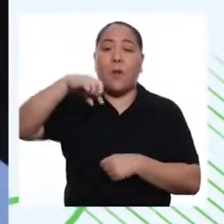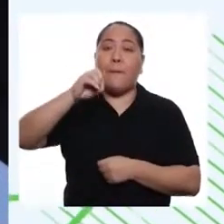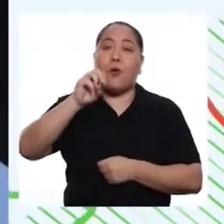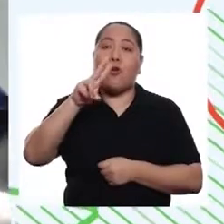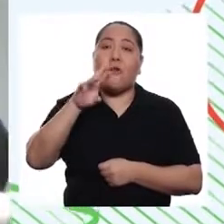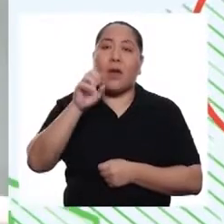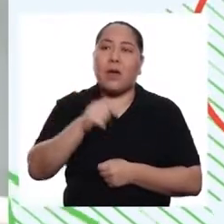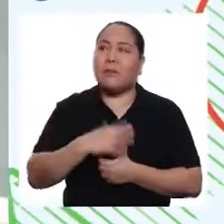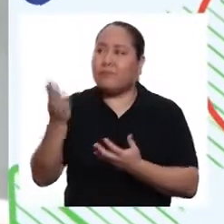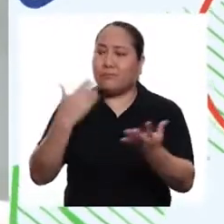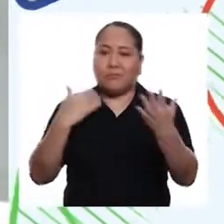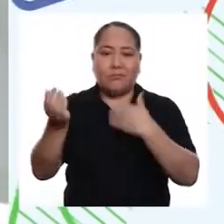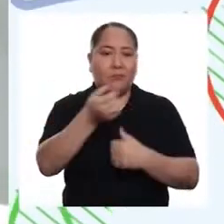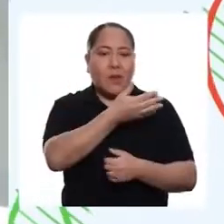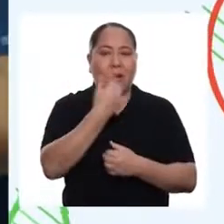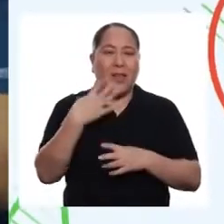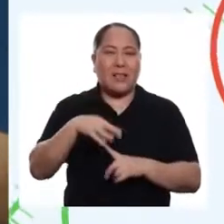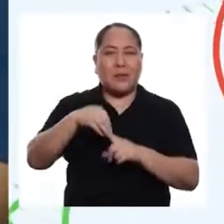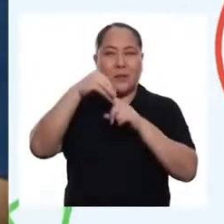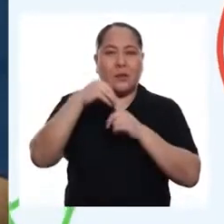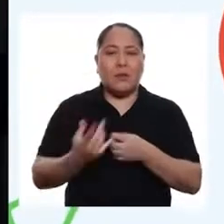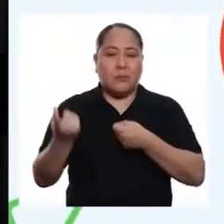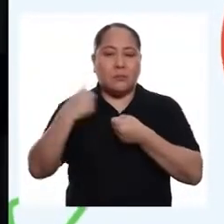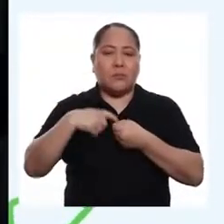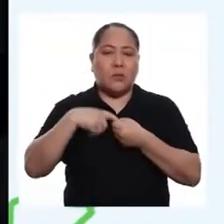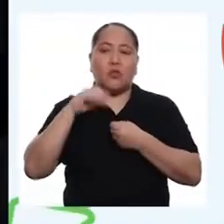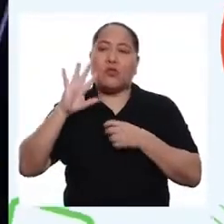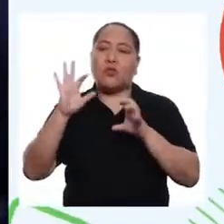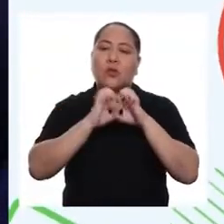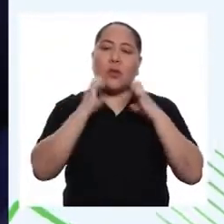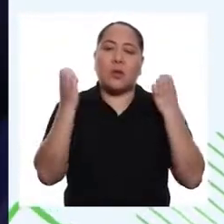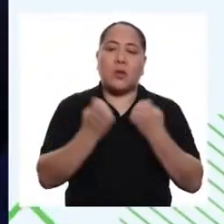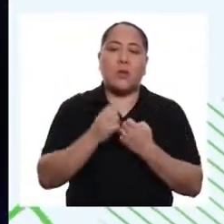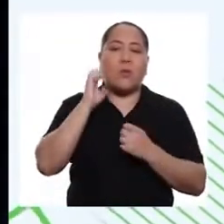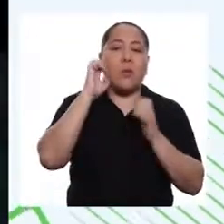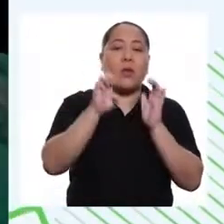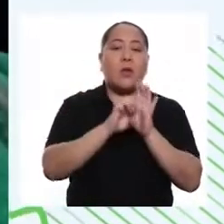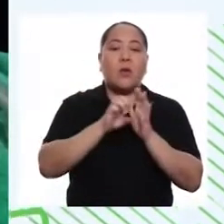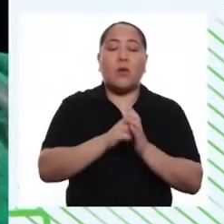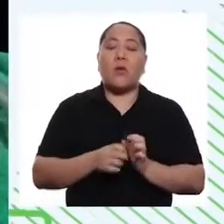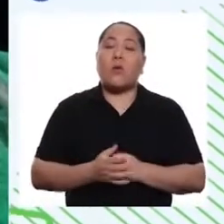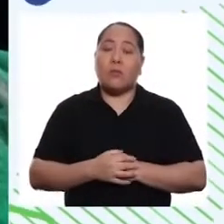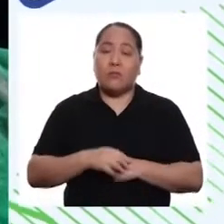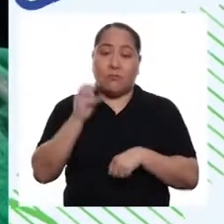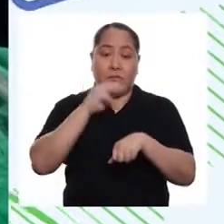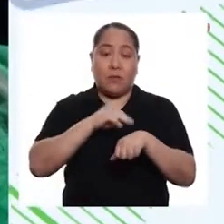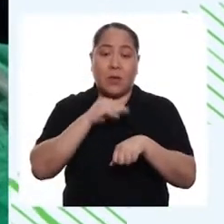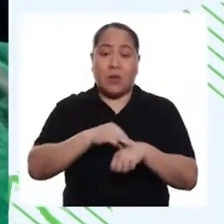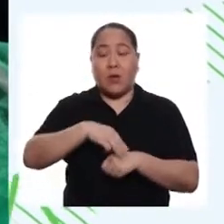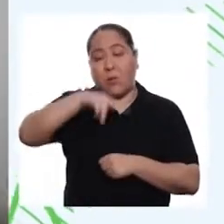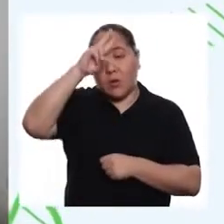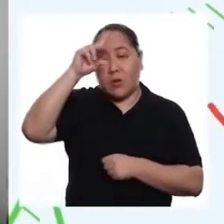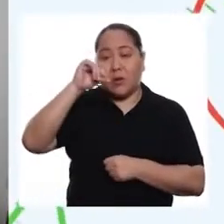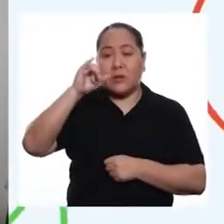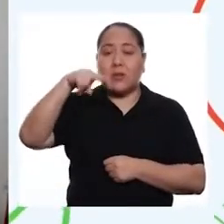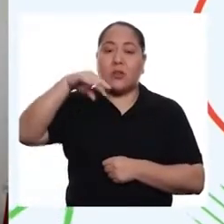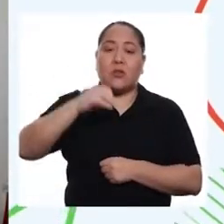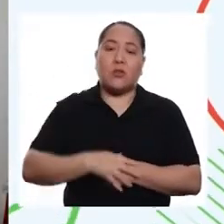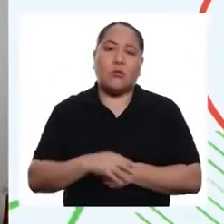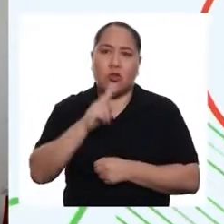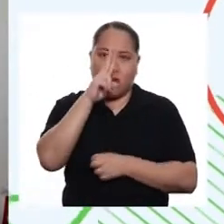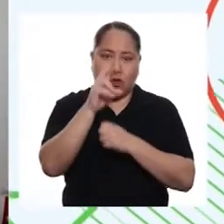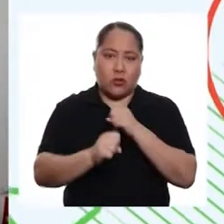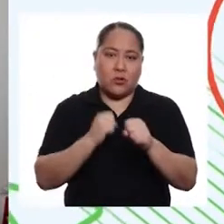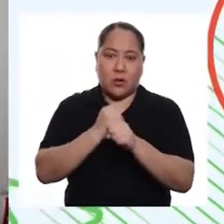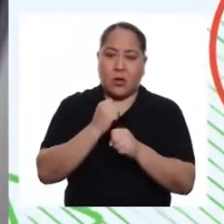Pobea es que convoca a los mejores especialistas para que formen parte de su equipo. Como es el caso del médico peruano Gino Pilko,